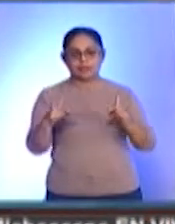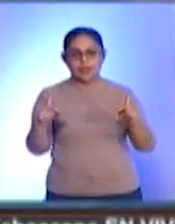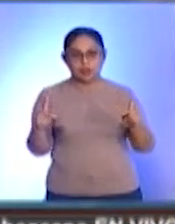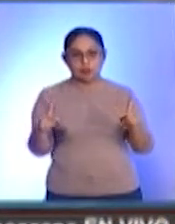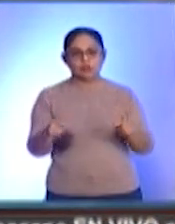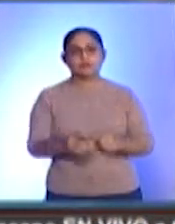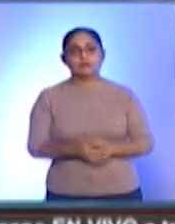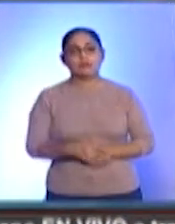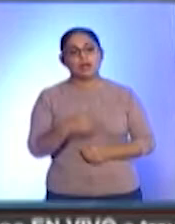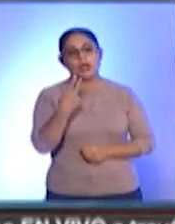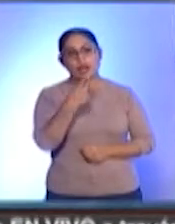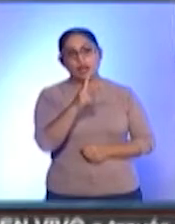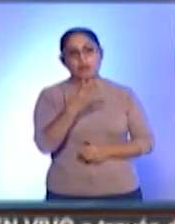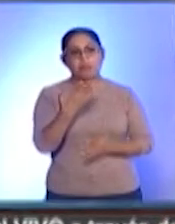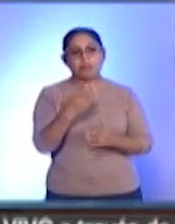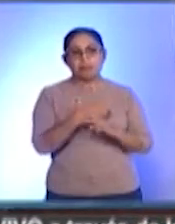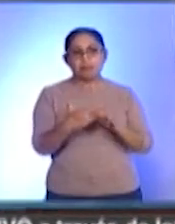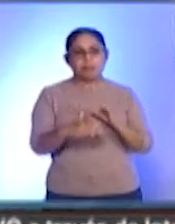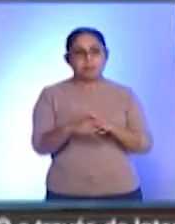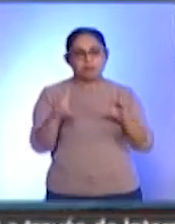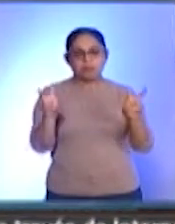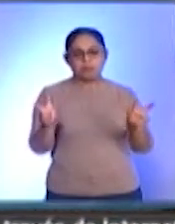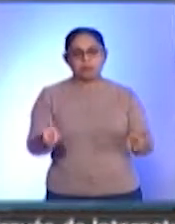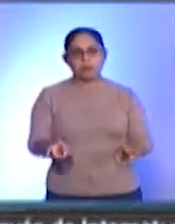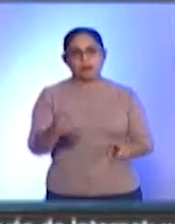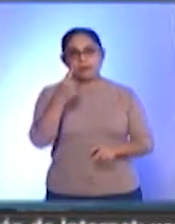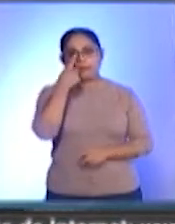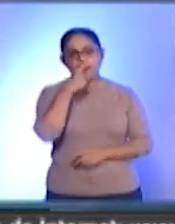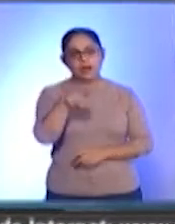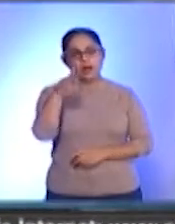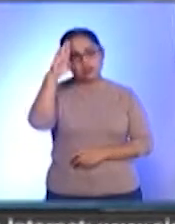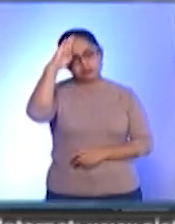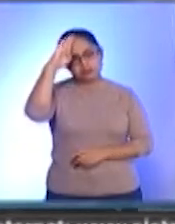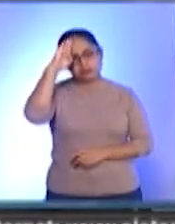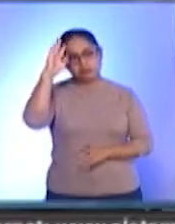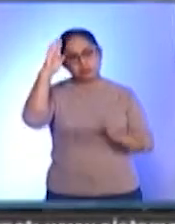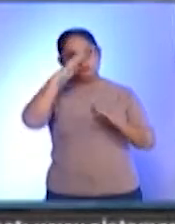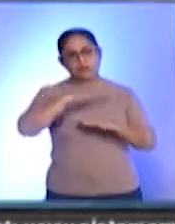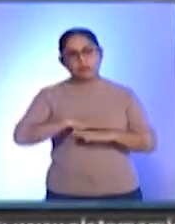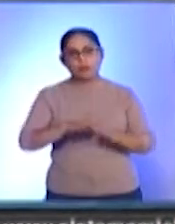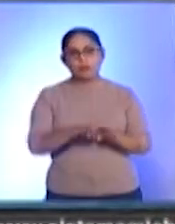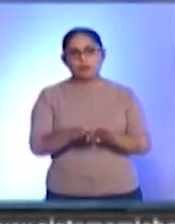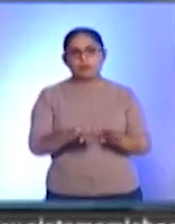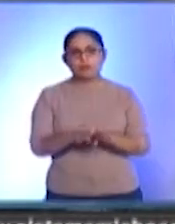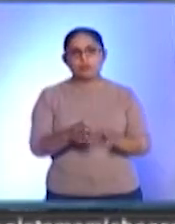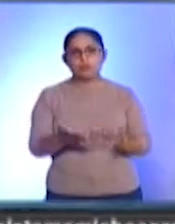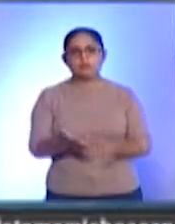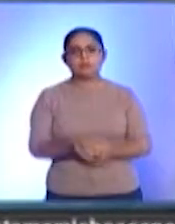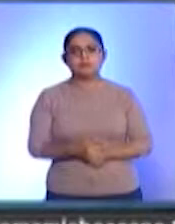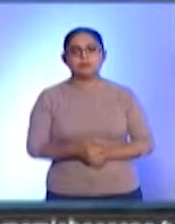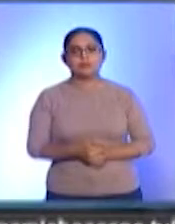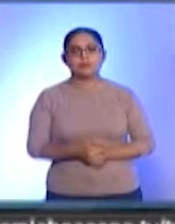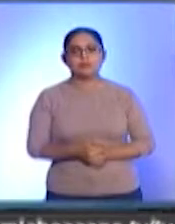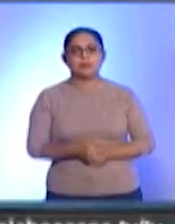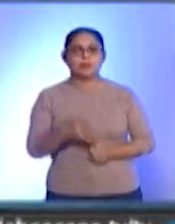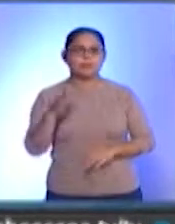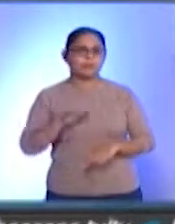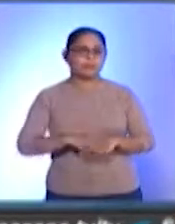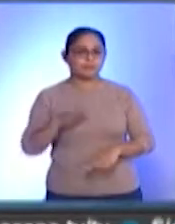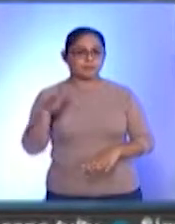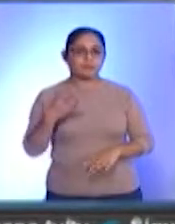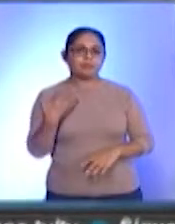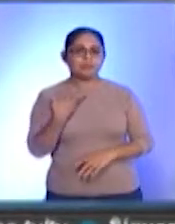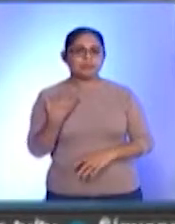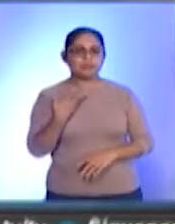planteamos una serie de temáticas como para reflexionar en torno a la gran riqueza